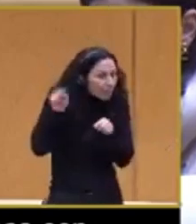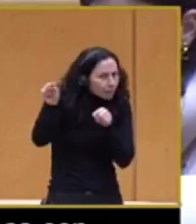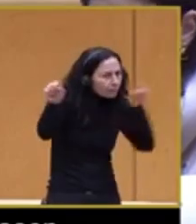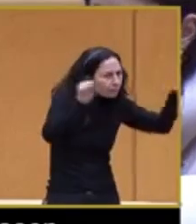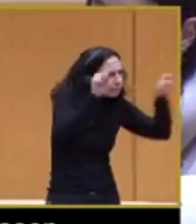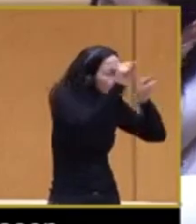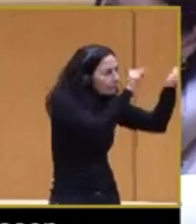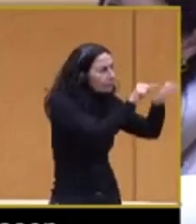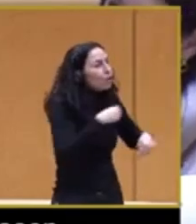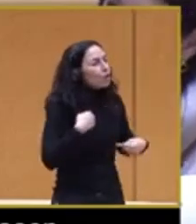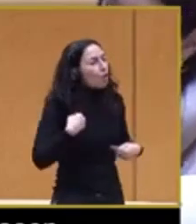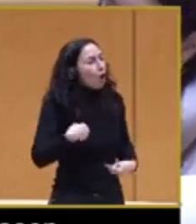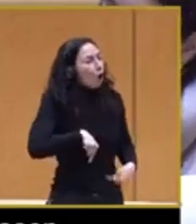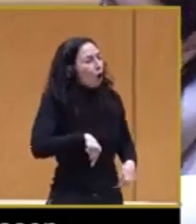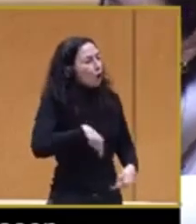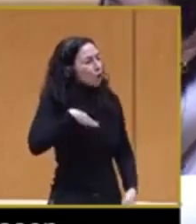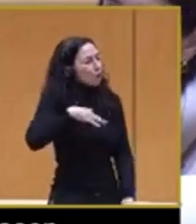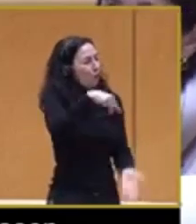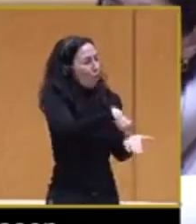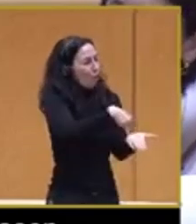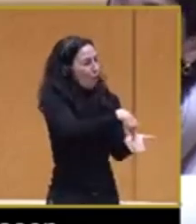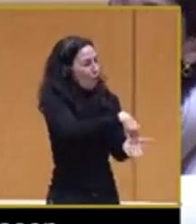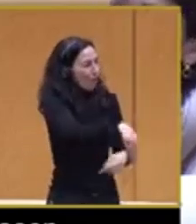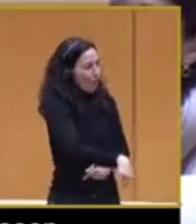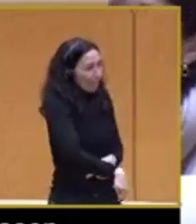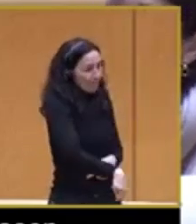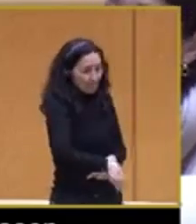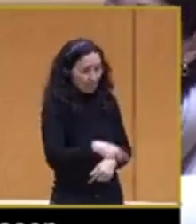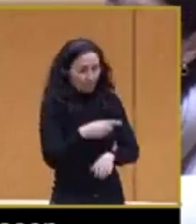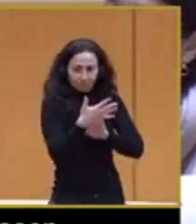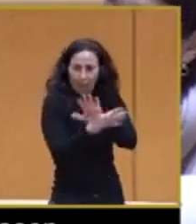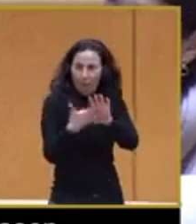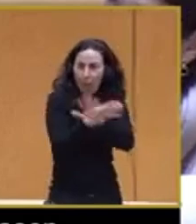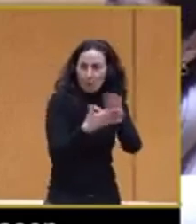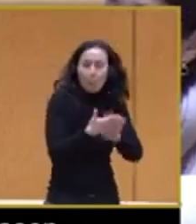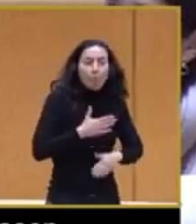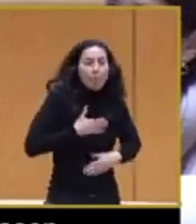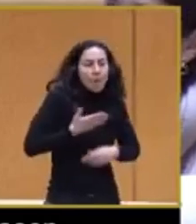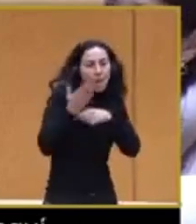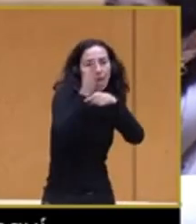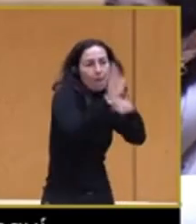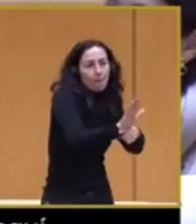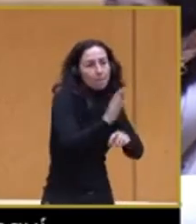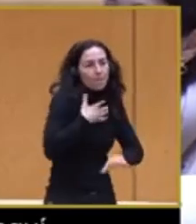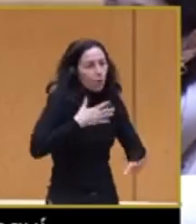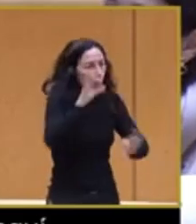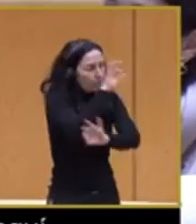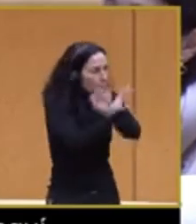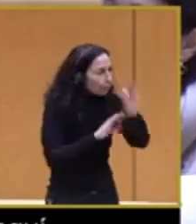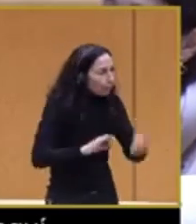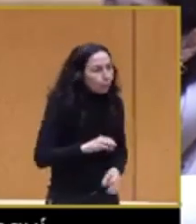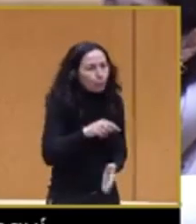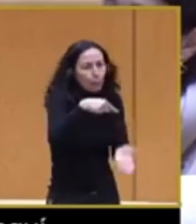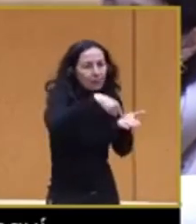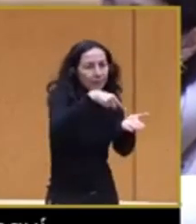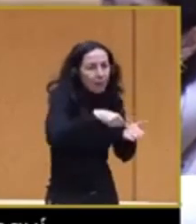aquí, hablando como representante de mi organización, reivindicando nuestros derechos.